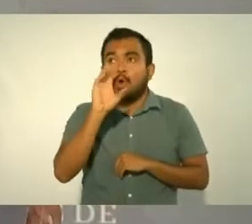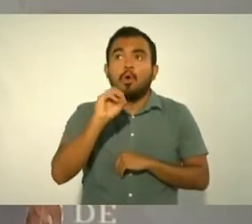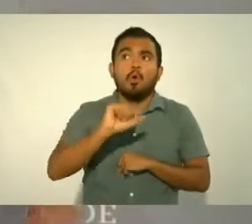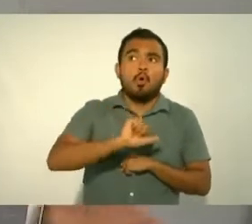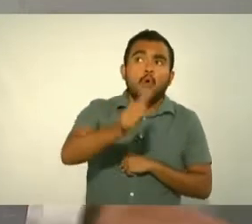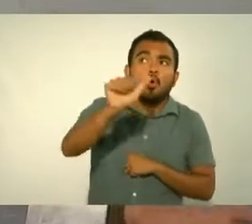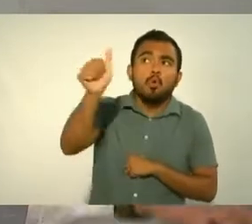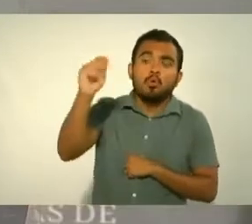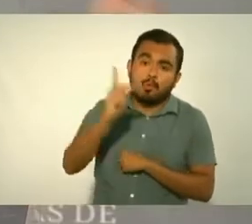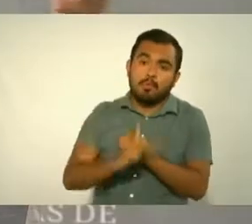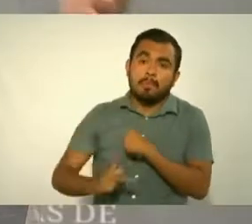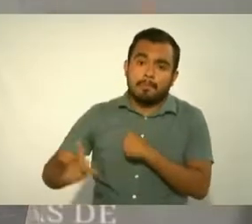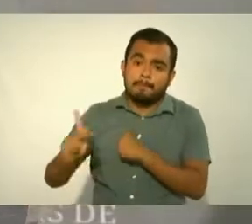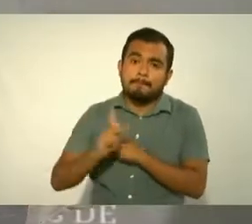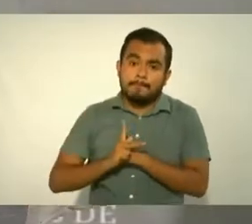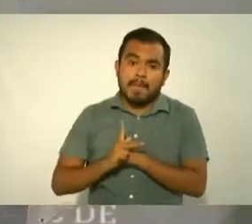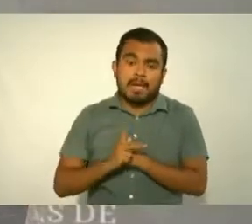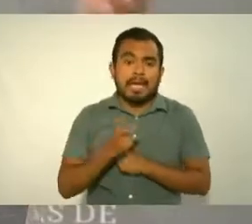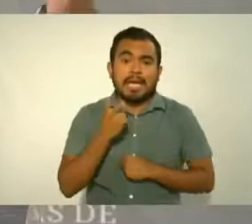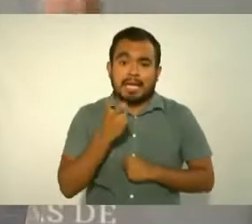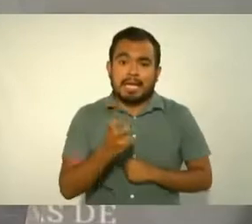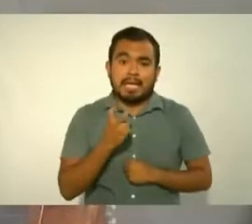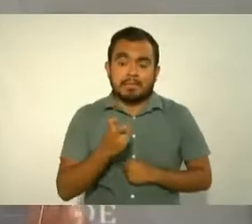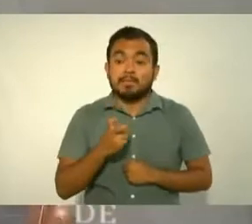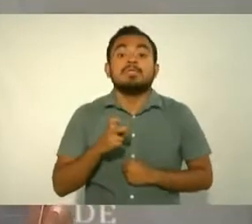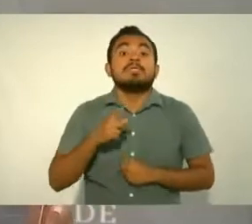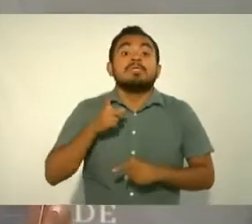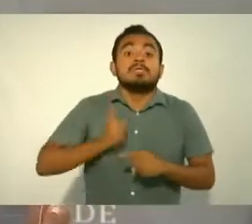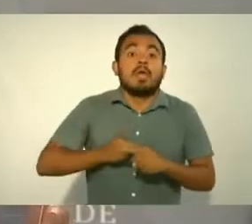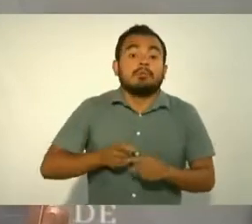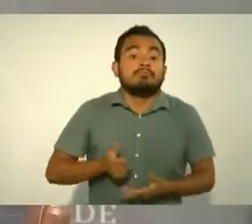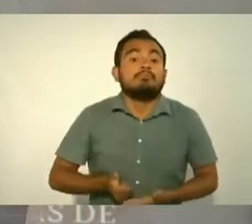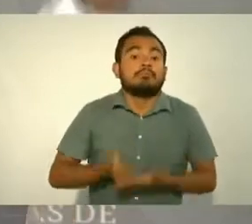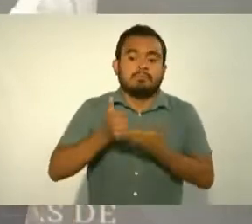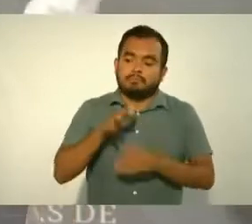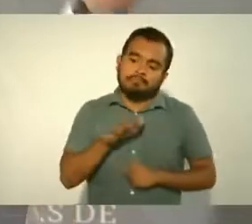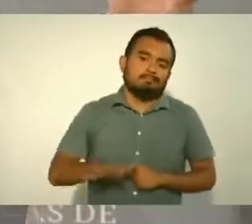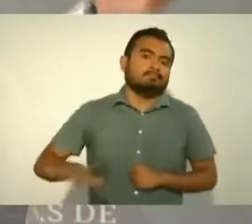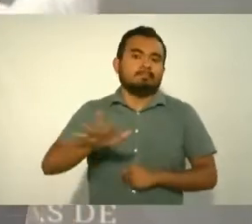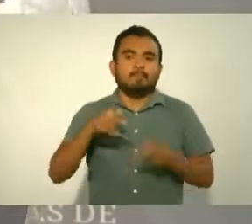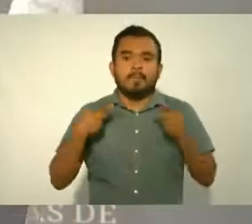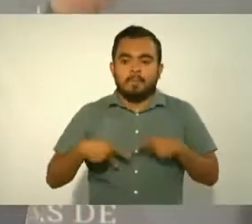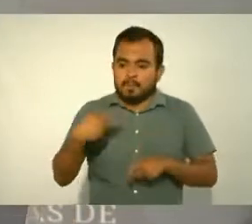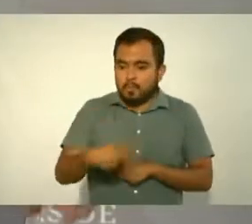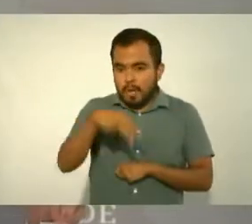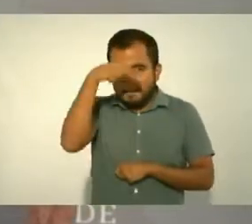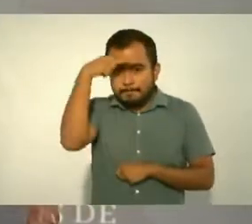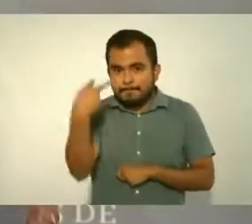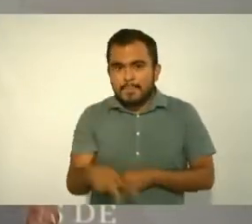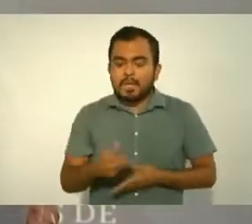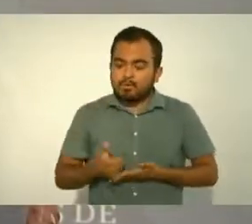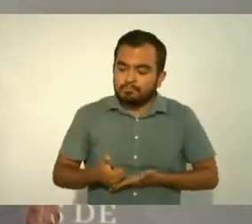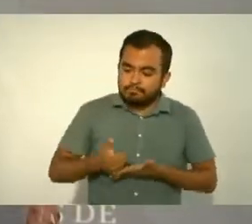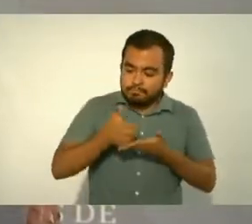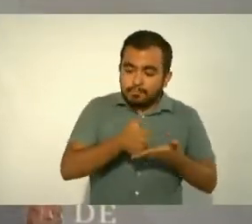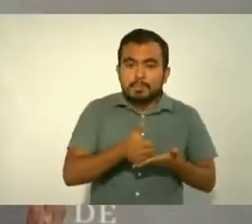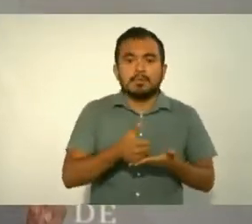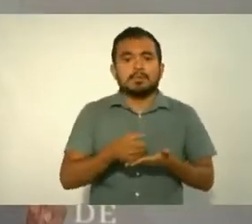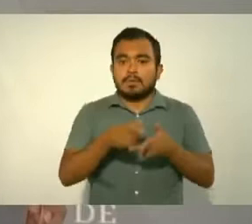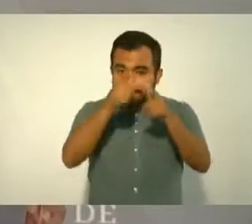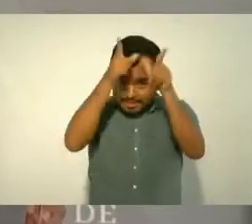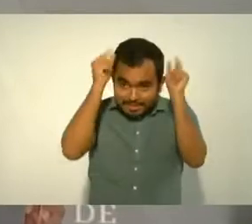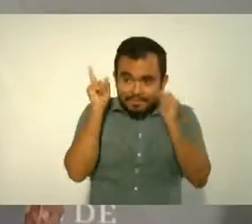Y fue el pueblo el que ayudó y las enfermeras y los